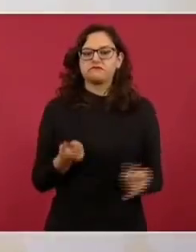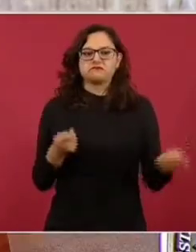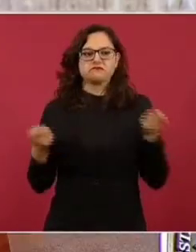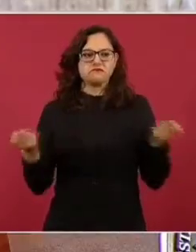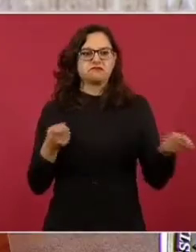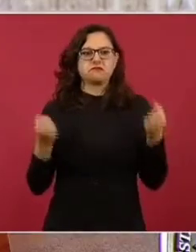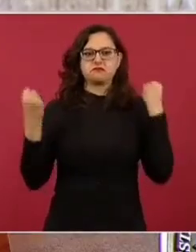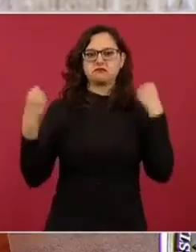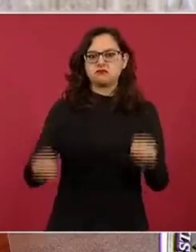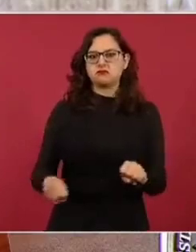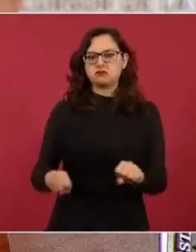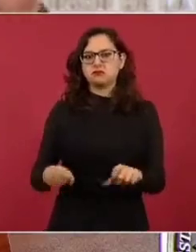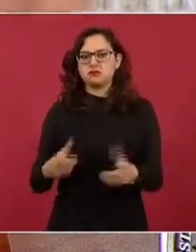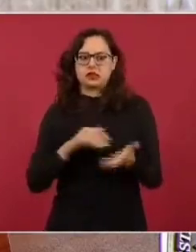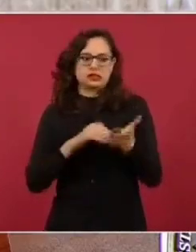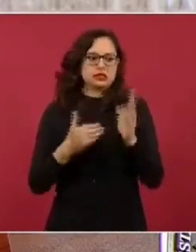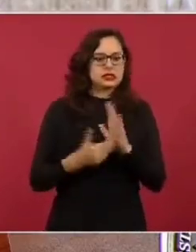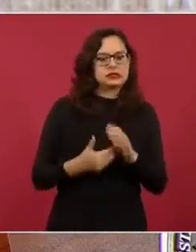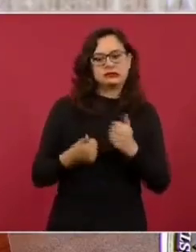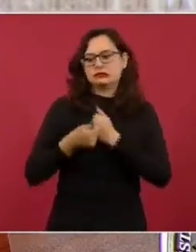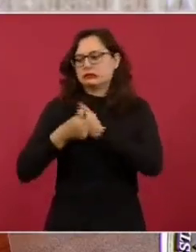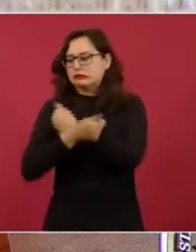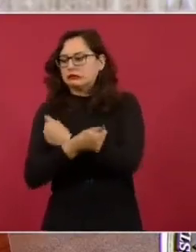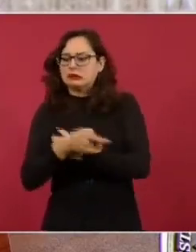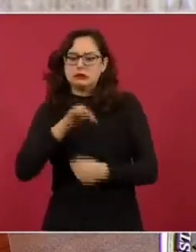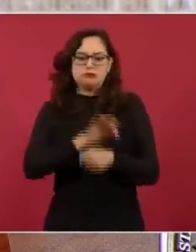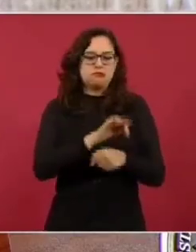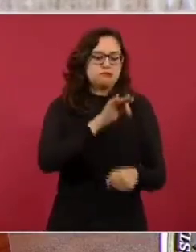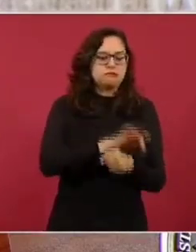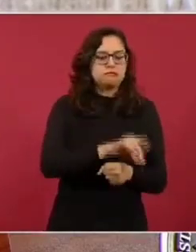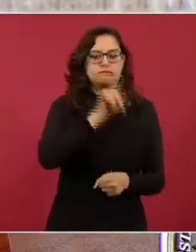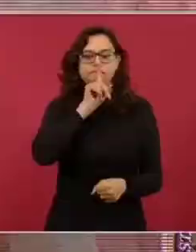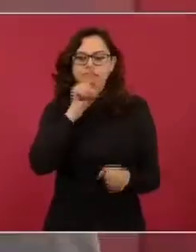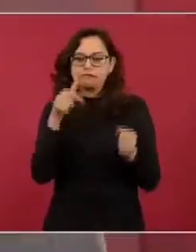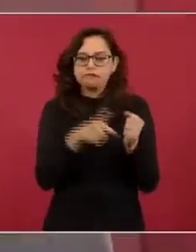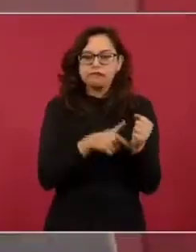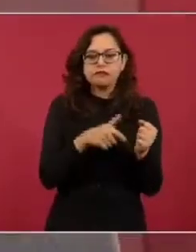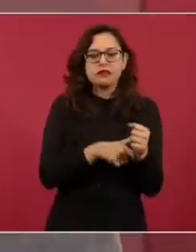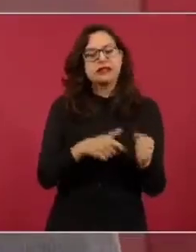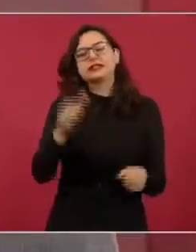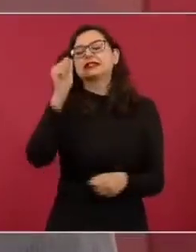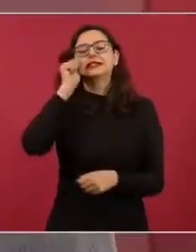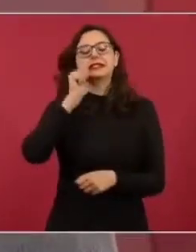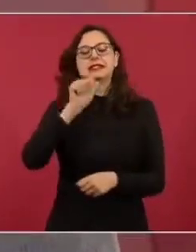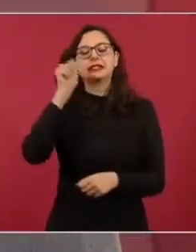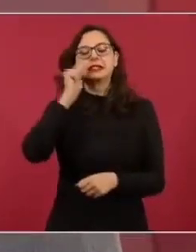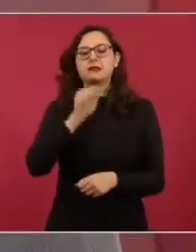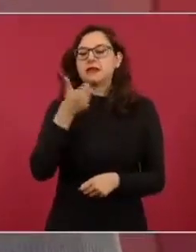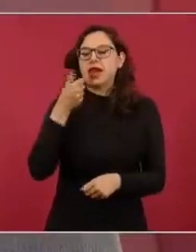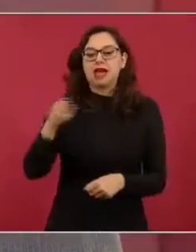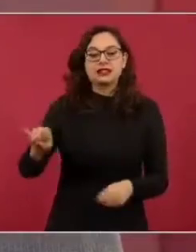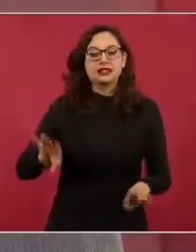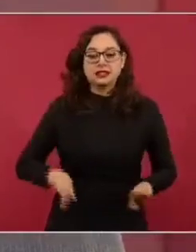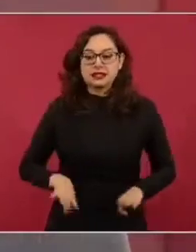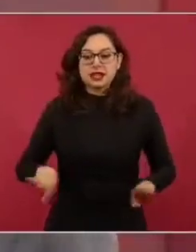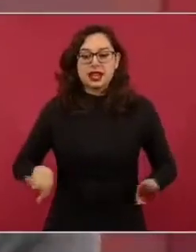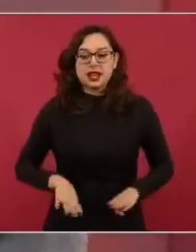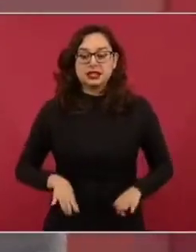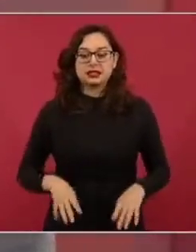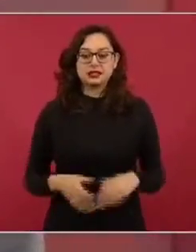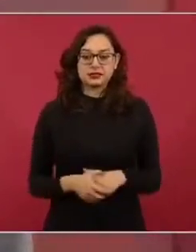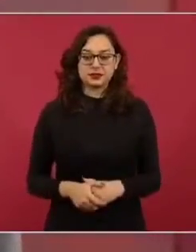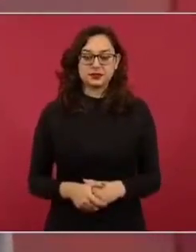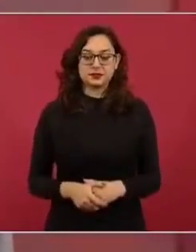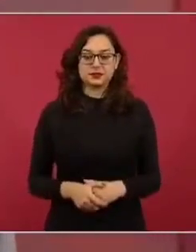o de proteger a los allegados. Un